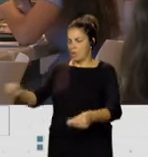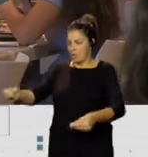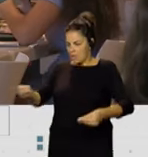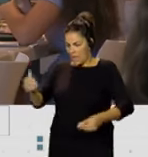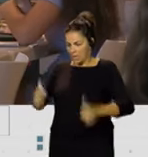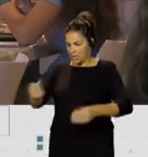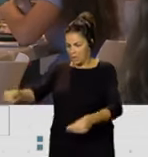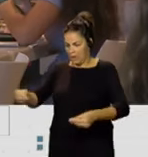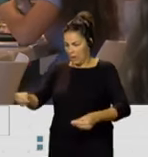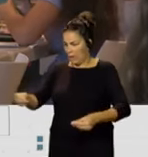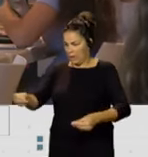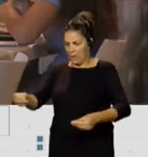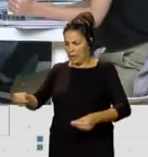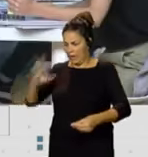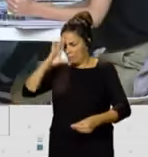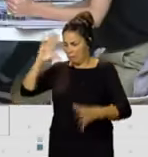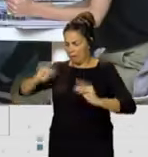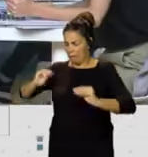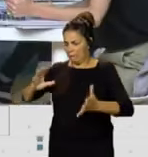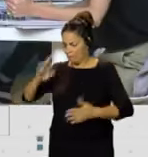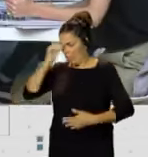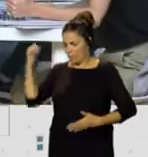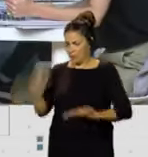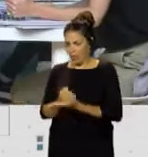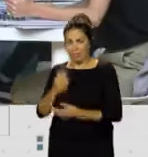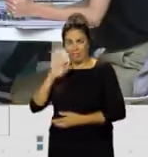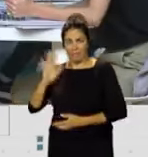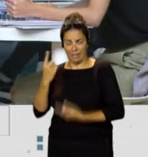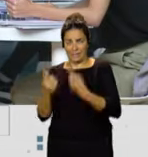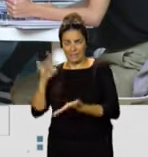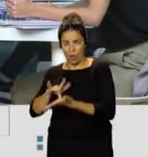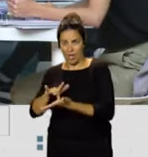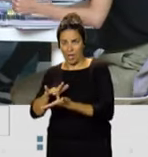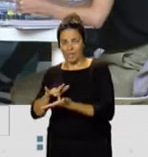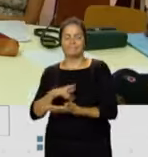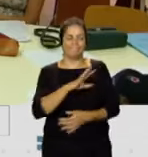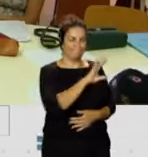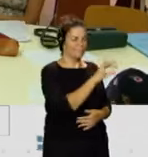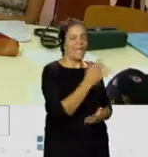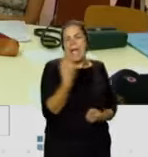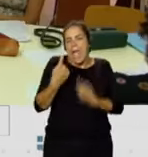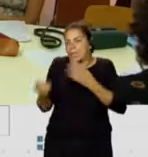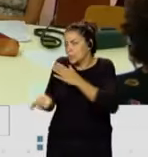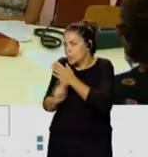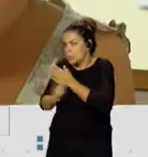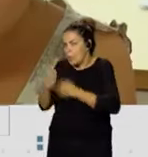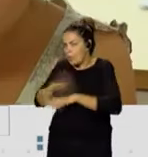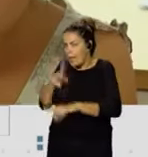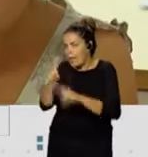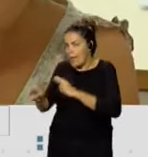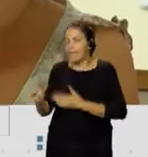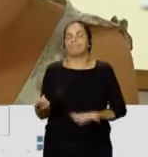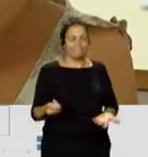folio del examen y decir, ay, mi madre, se me ha olvidado todo, ¿no? Esa sensación de quedarnos en blanco. ¿Hay alguna receta para combatirlo? Total.